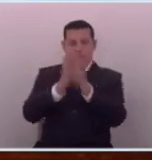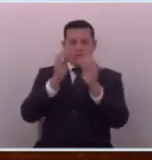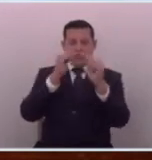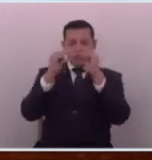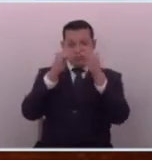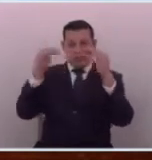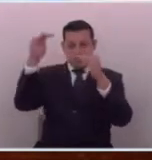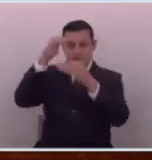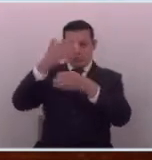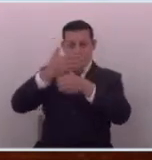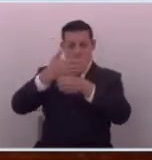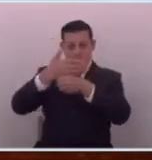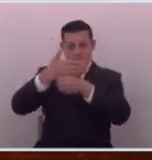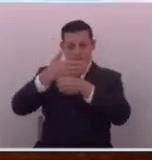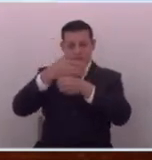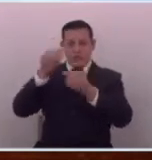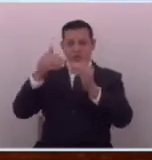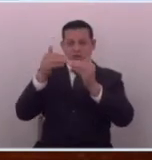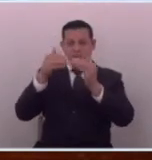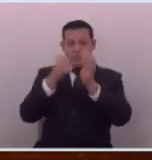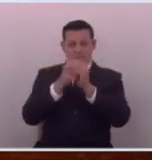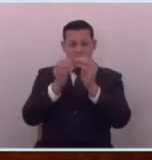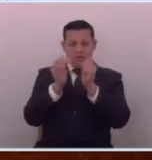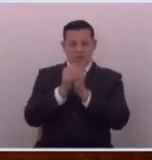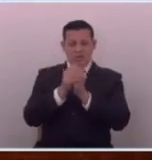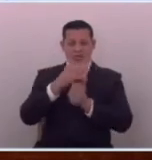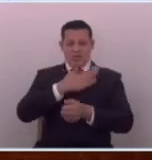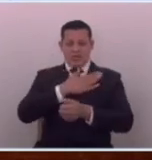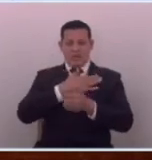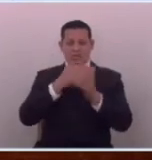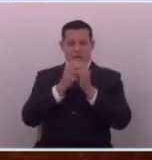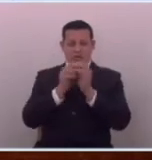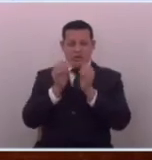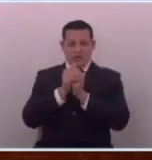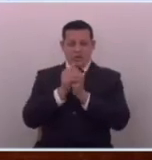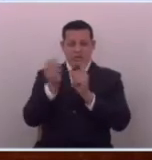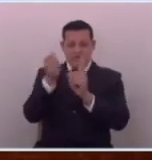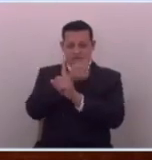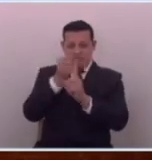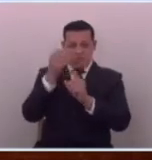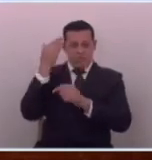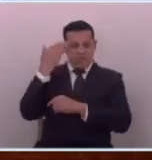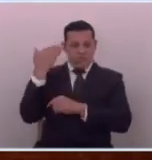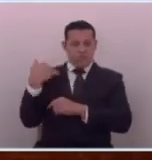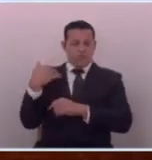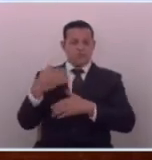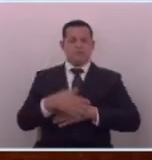sus jefes de partidos incluso los que andan ahí con problemas de haber maltratado mujeres